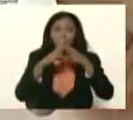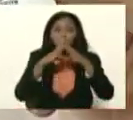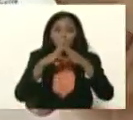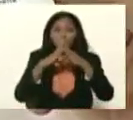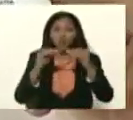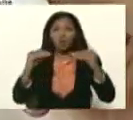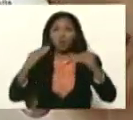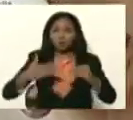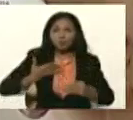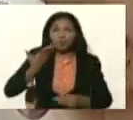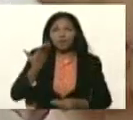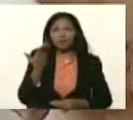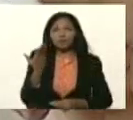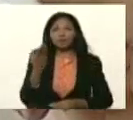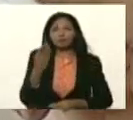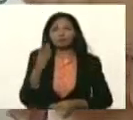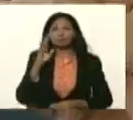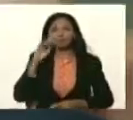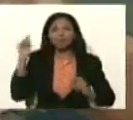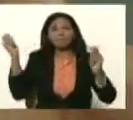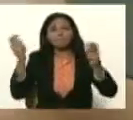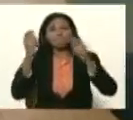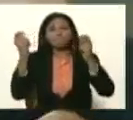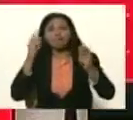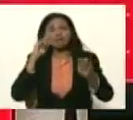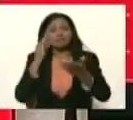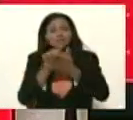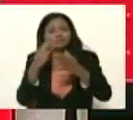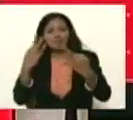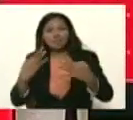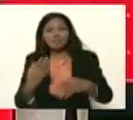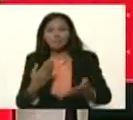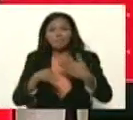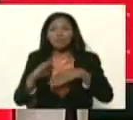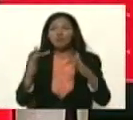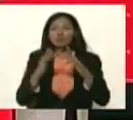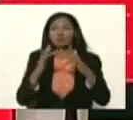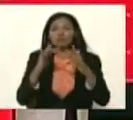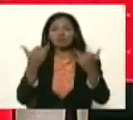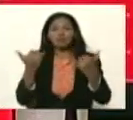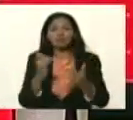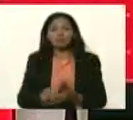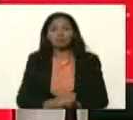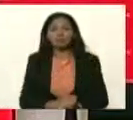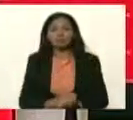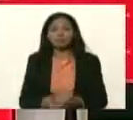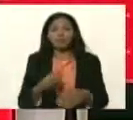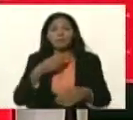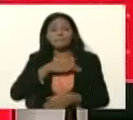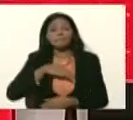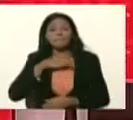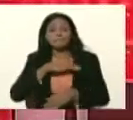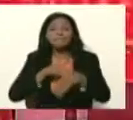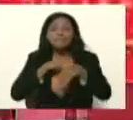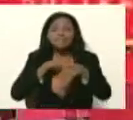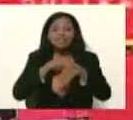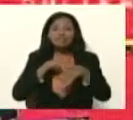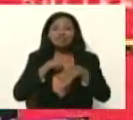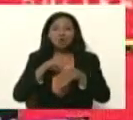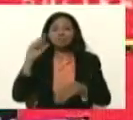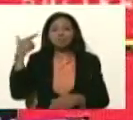todo es posible buena consigna que se ha hecho realidad vámonos entonces con el ministro Hipólito Abreu